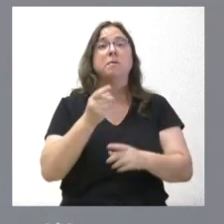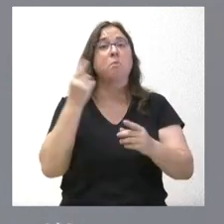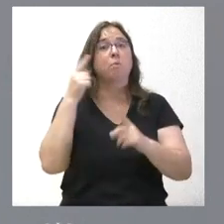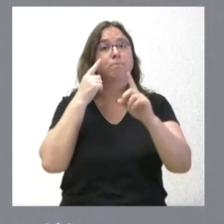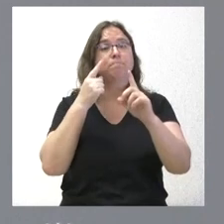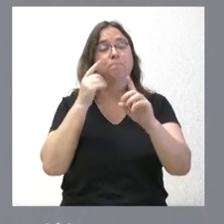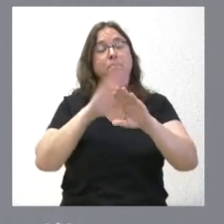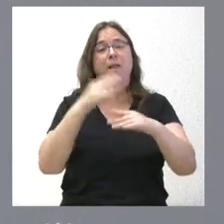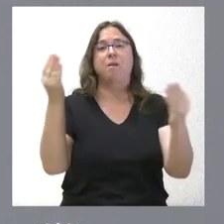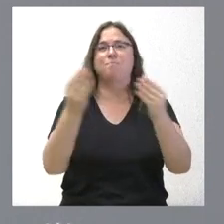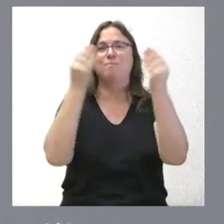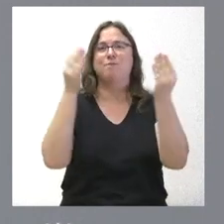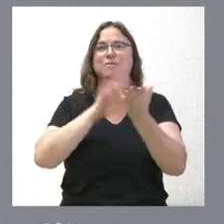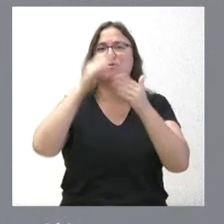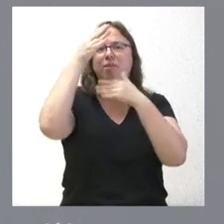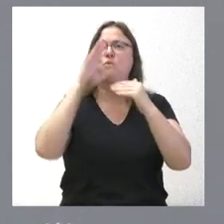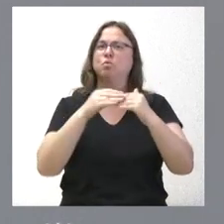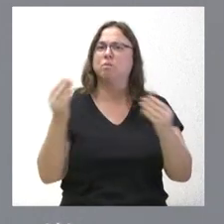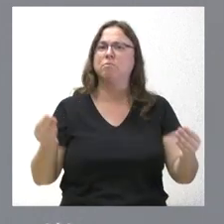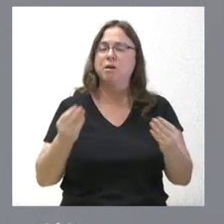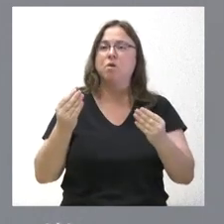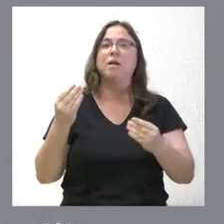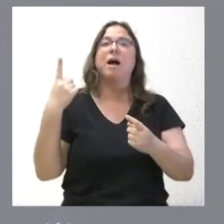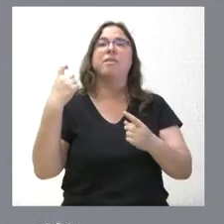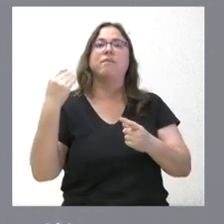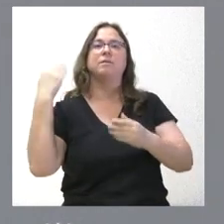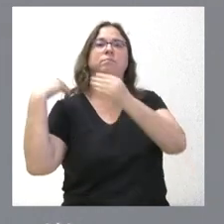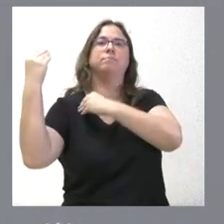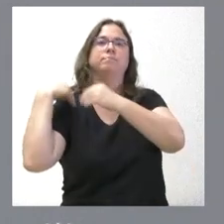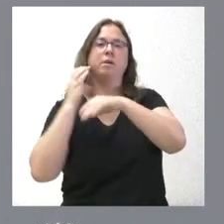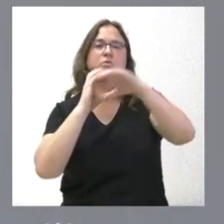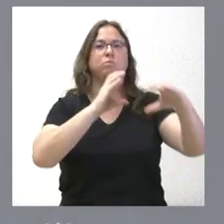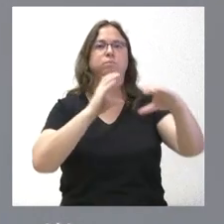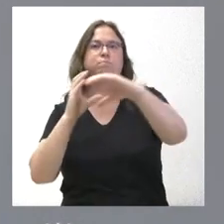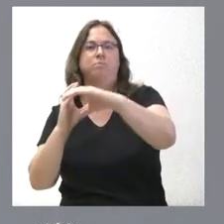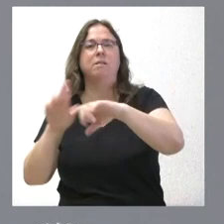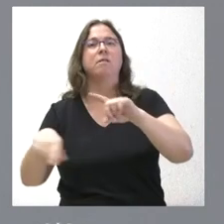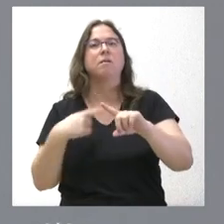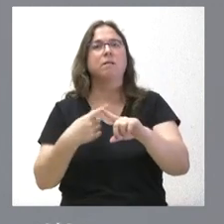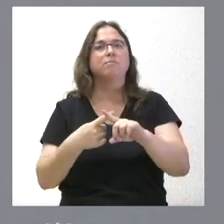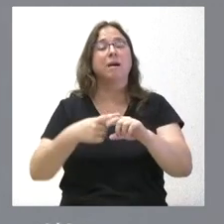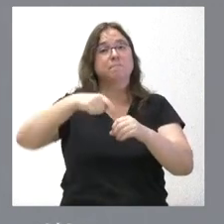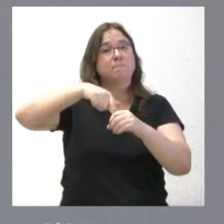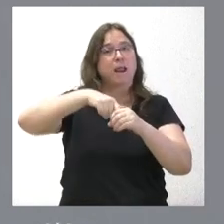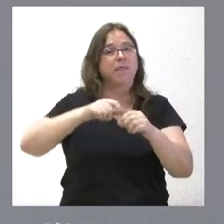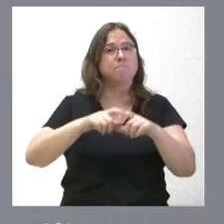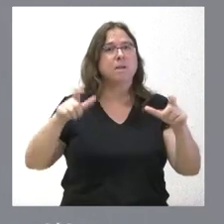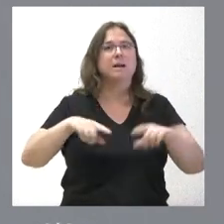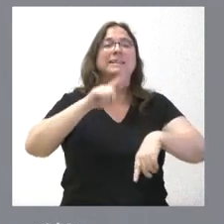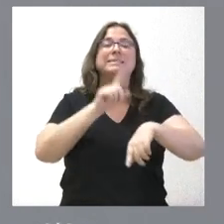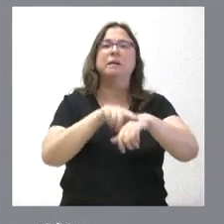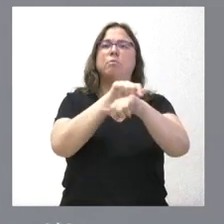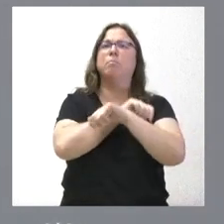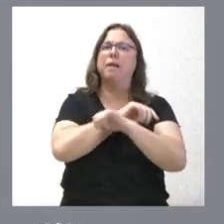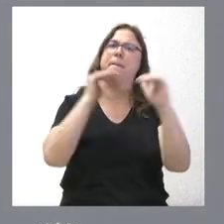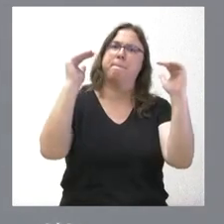su servicio de atención a usuarios y transporte a la demanda de última generación y que van a favorecerse la reserva de plazas y la reducción de tipos de espera.